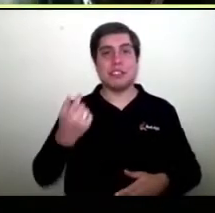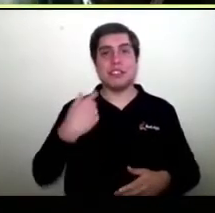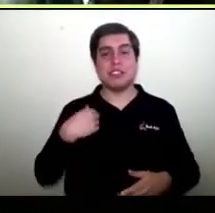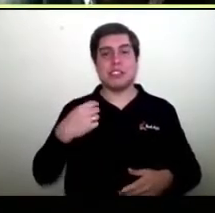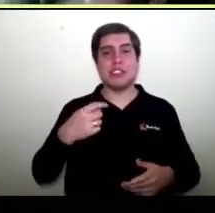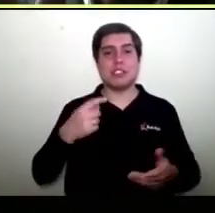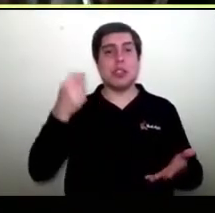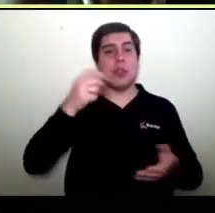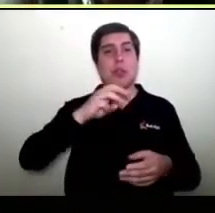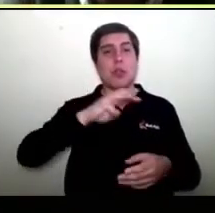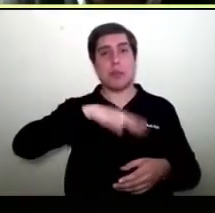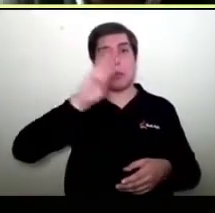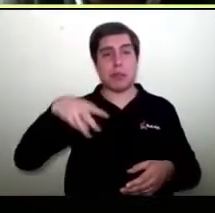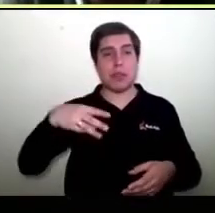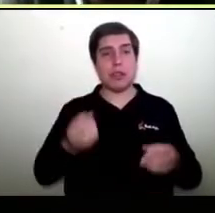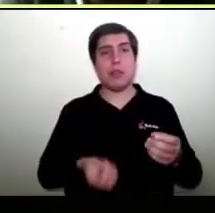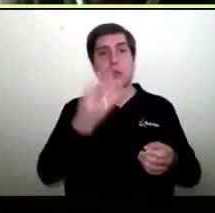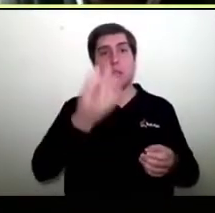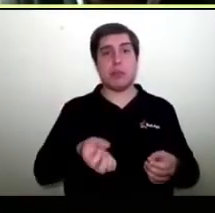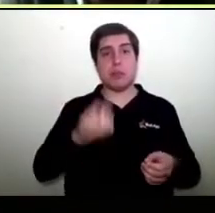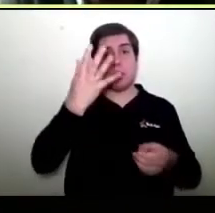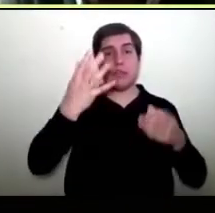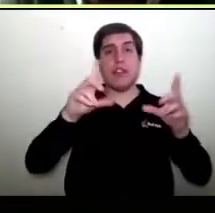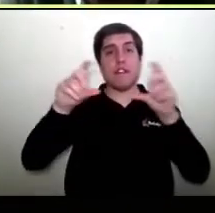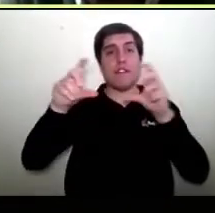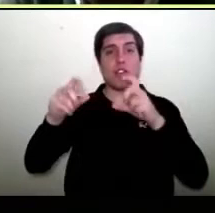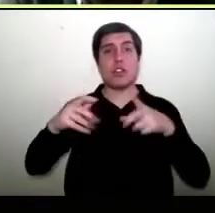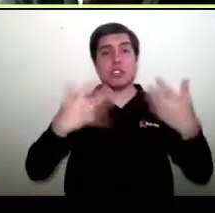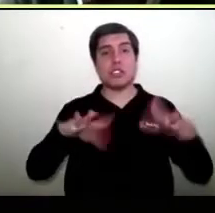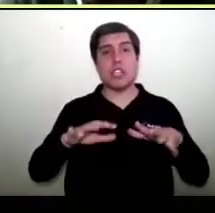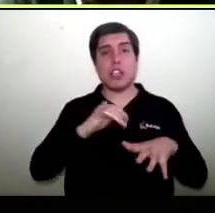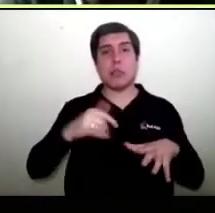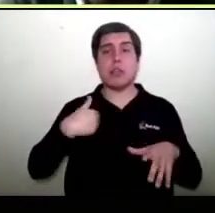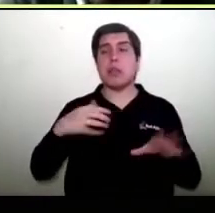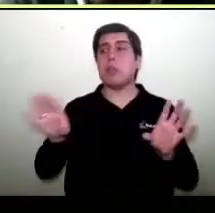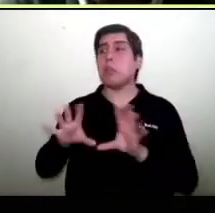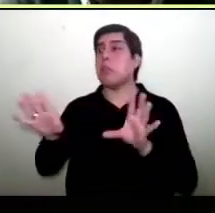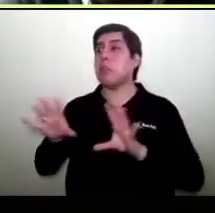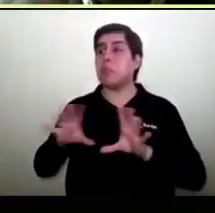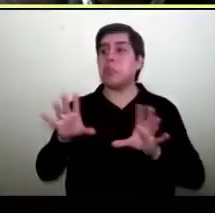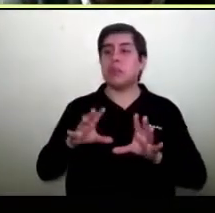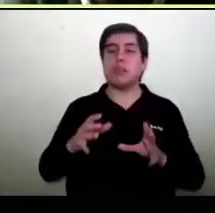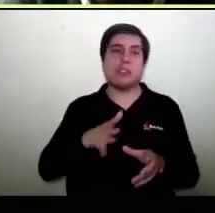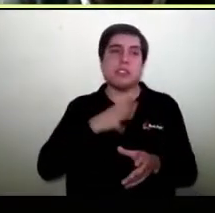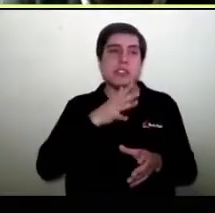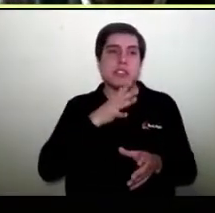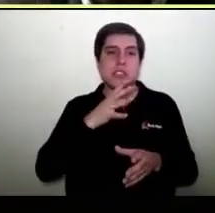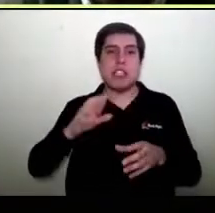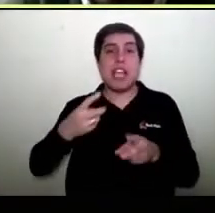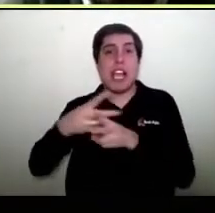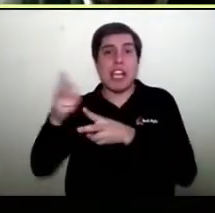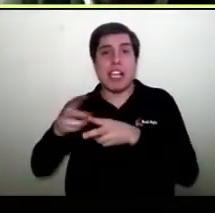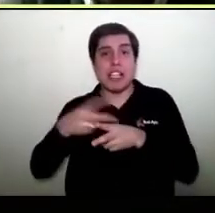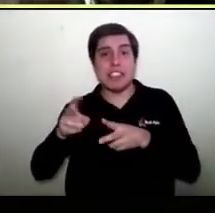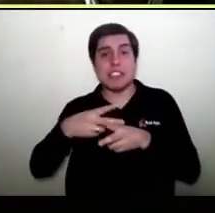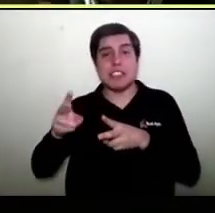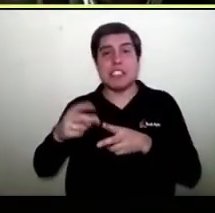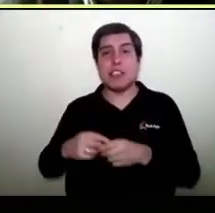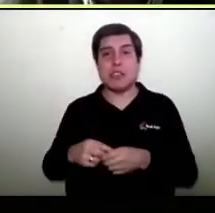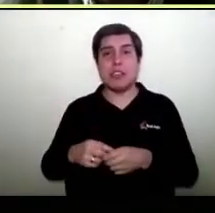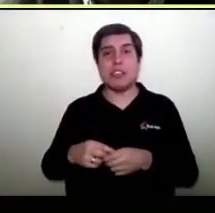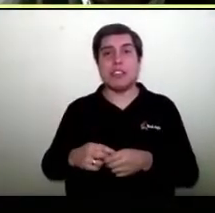contrato un mall virtual, subo mis productos y después me dedico a lo mío. Lo mío que es producir el producto, crearlo,